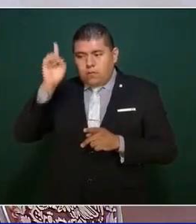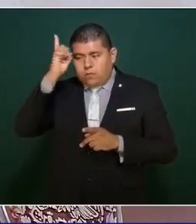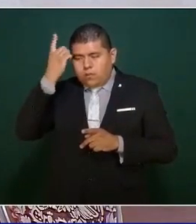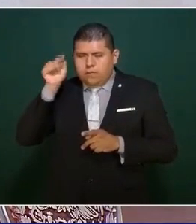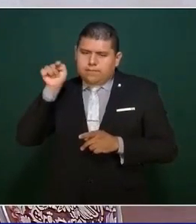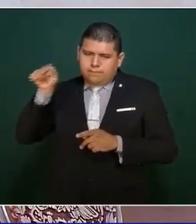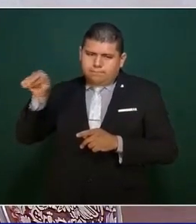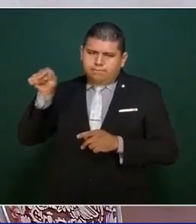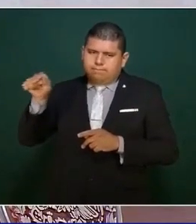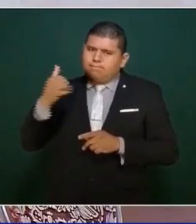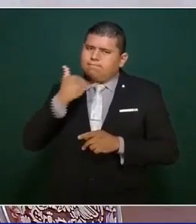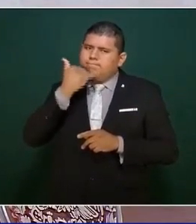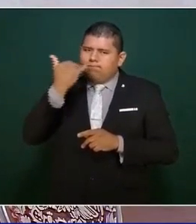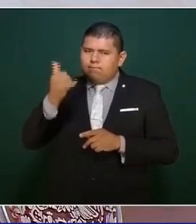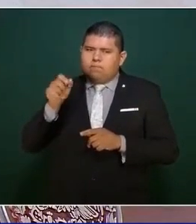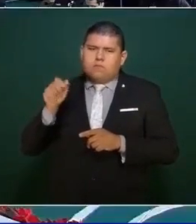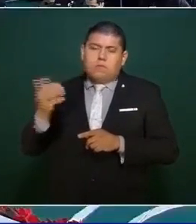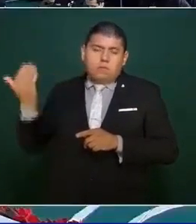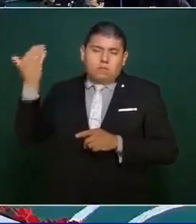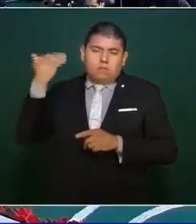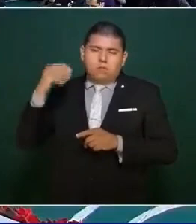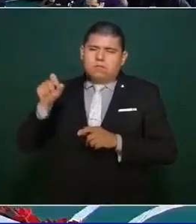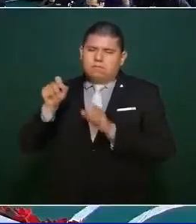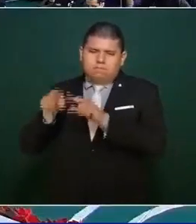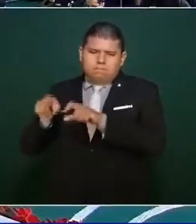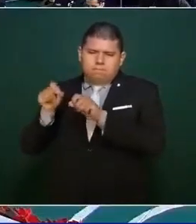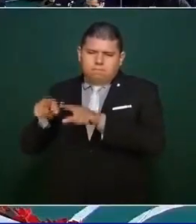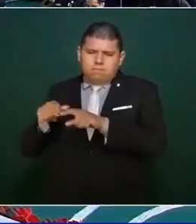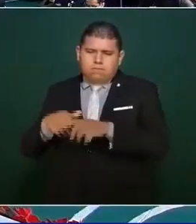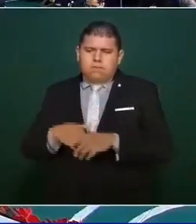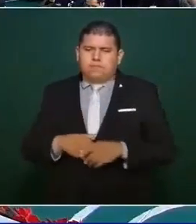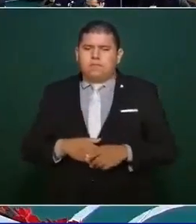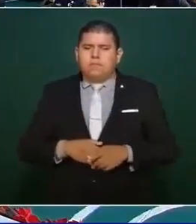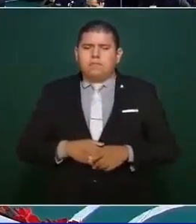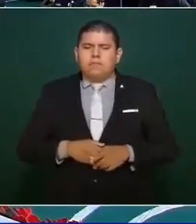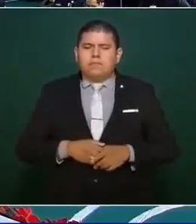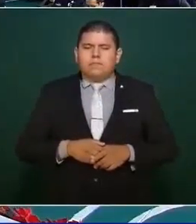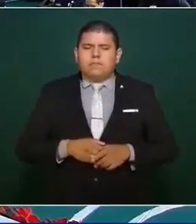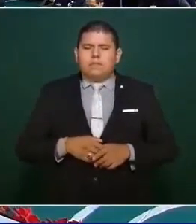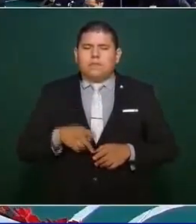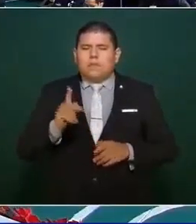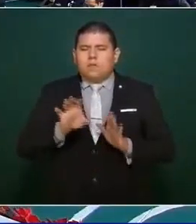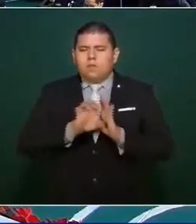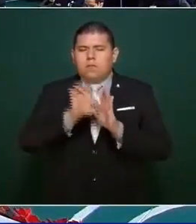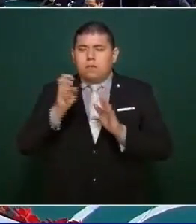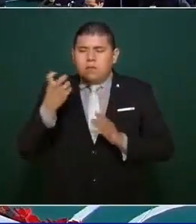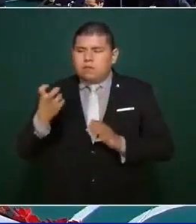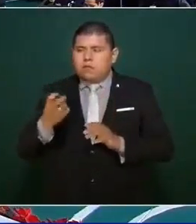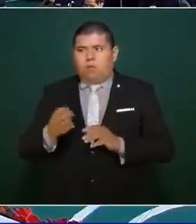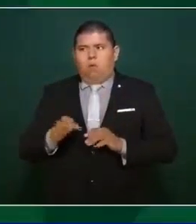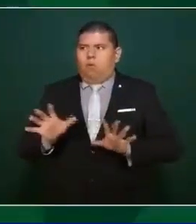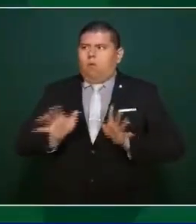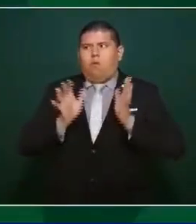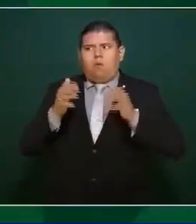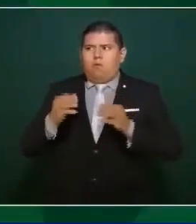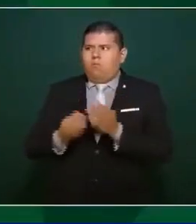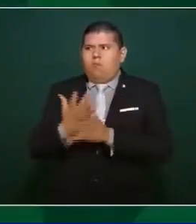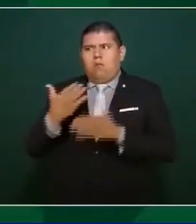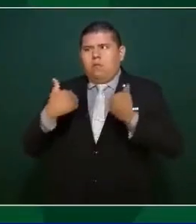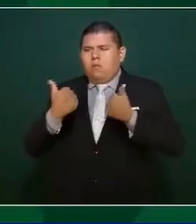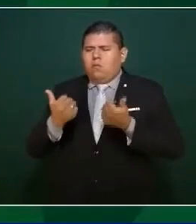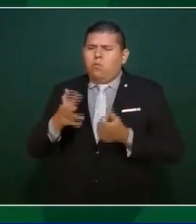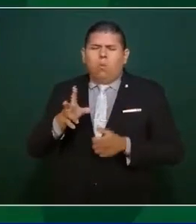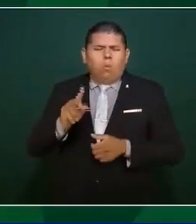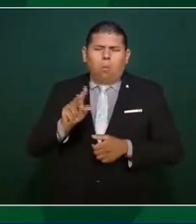la reforma, son los mismos dueños del norte, pero tampoco es ninguna novedad desde